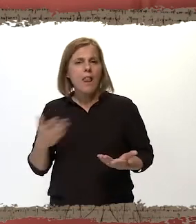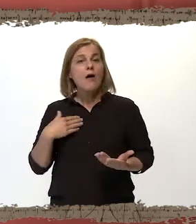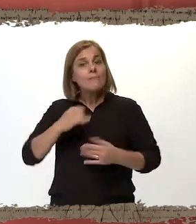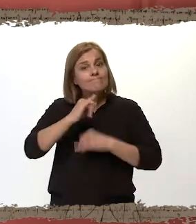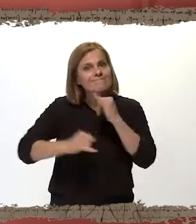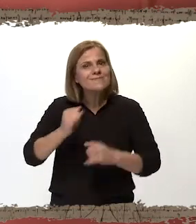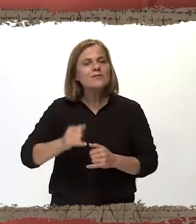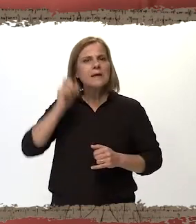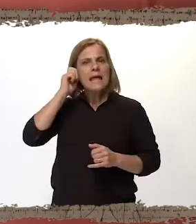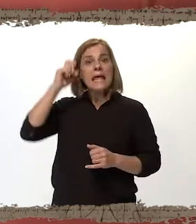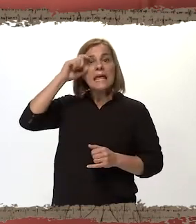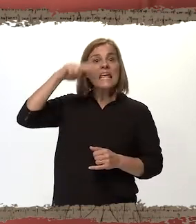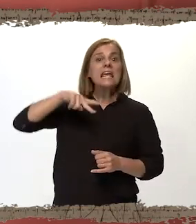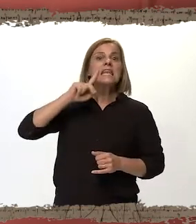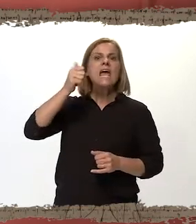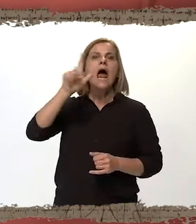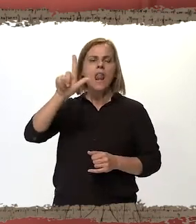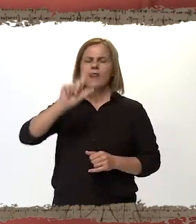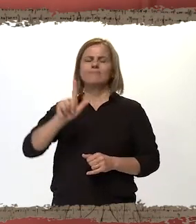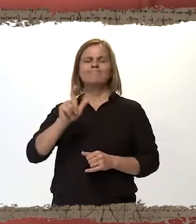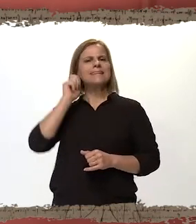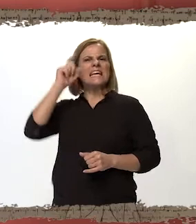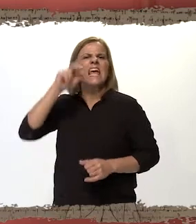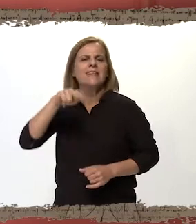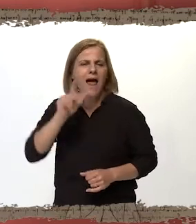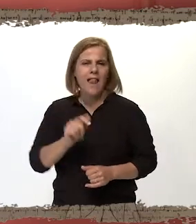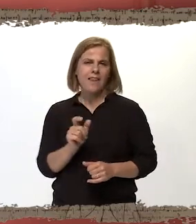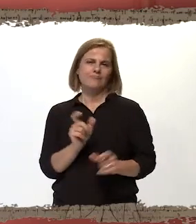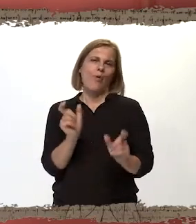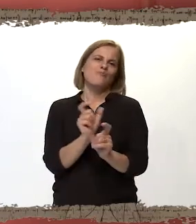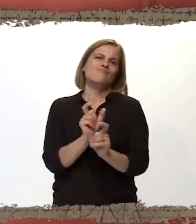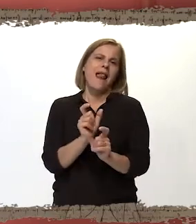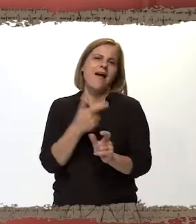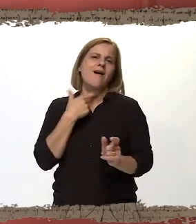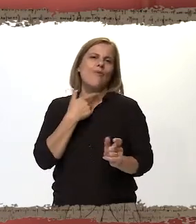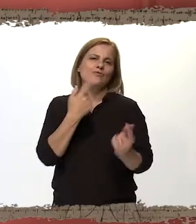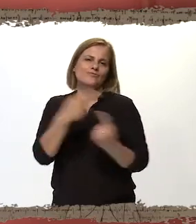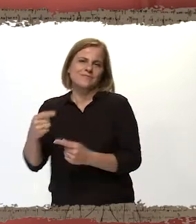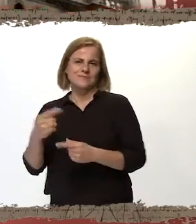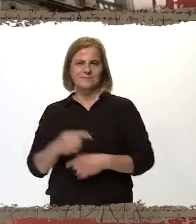caso? Todo esto en el informe que viene, ¡genial! Digo, ¡genial!